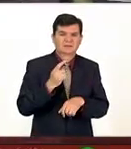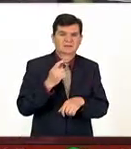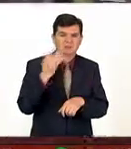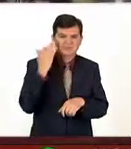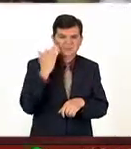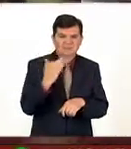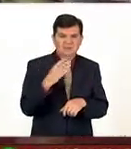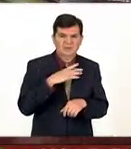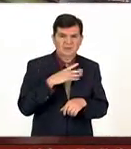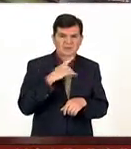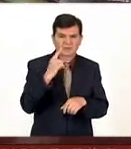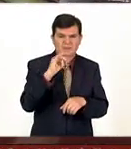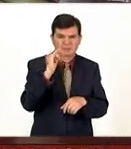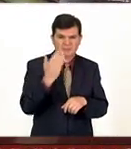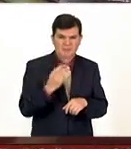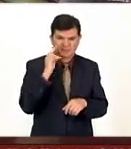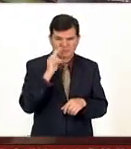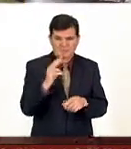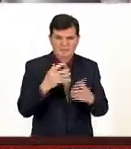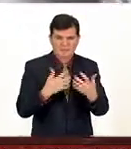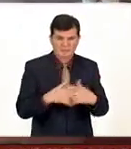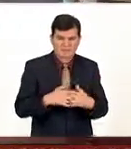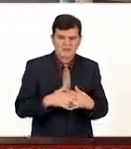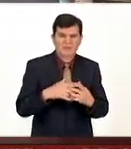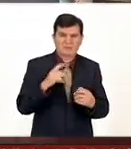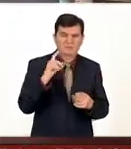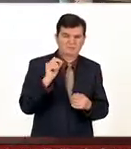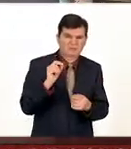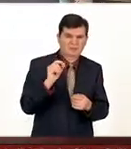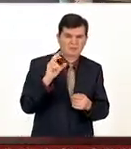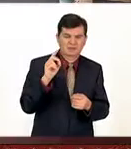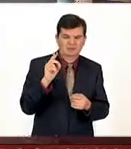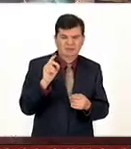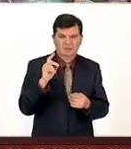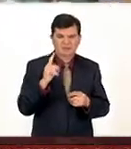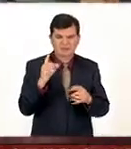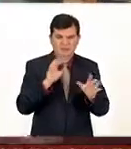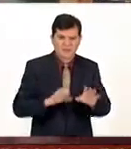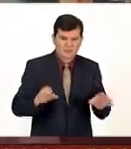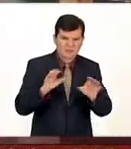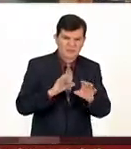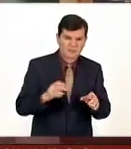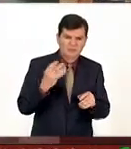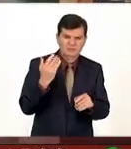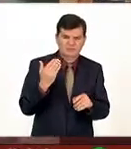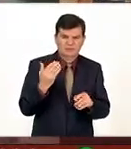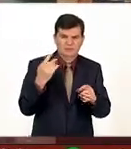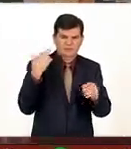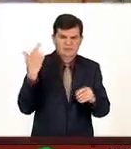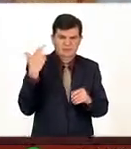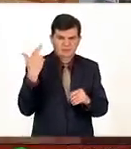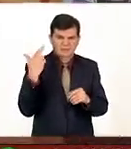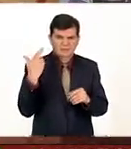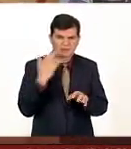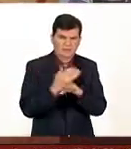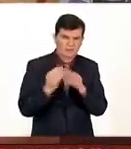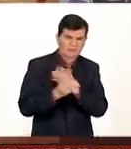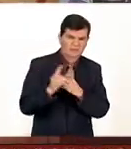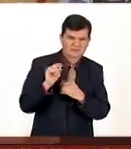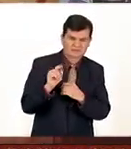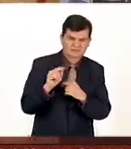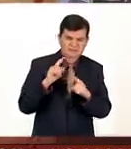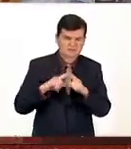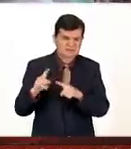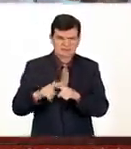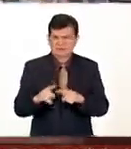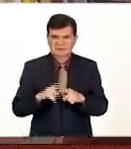en una sola imagen tú ves máquinas de los años 20 30 una computadora de los 50 un radio cosas de los 70 o